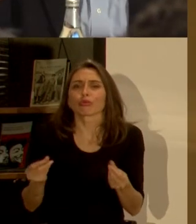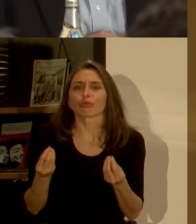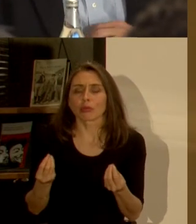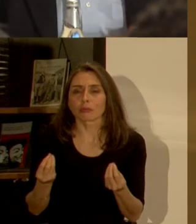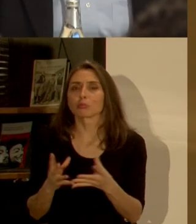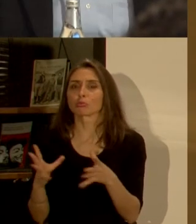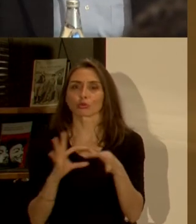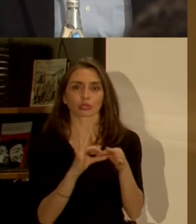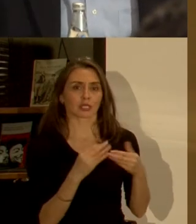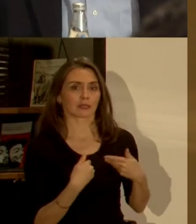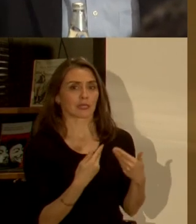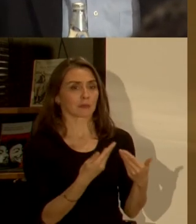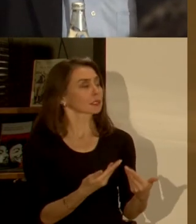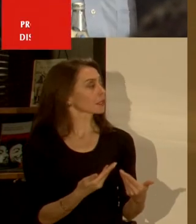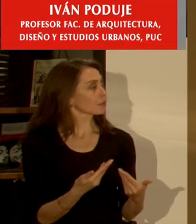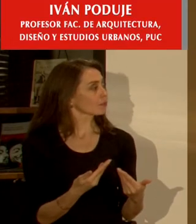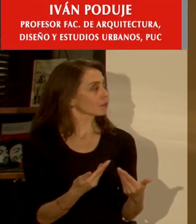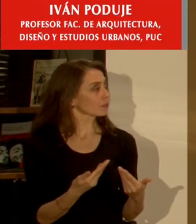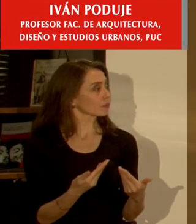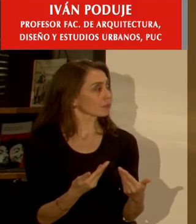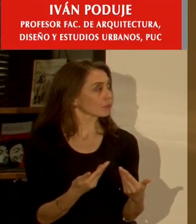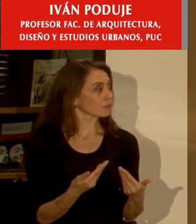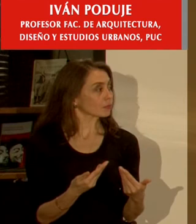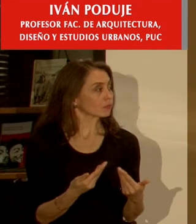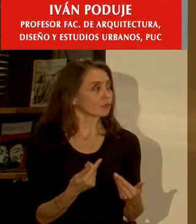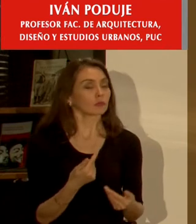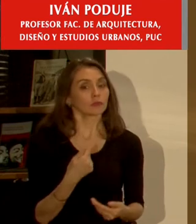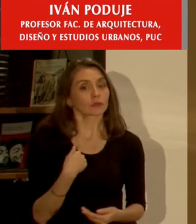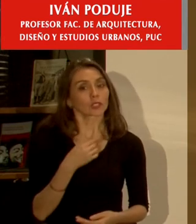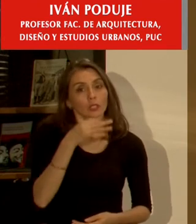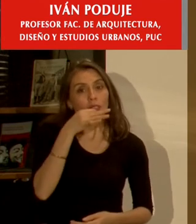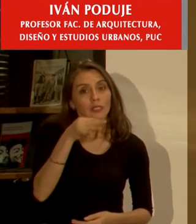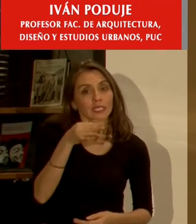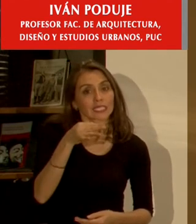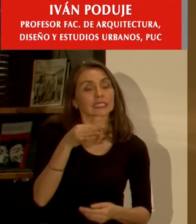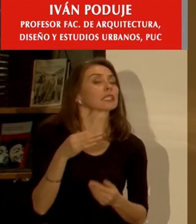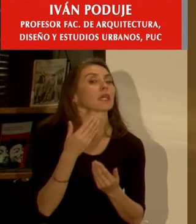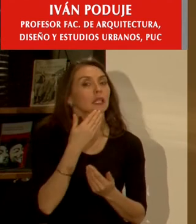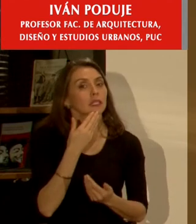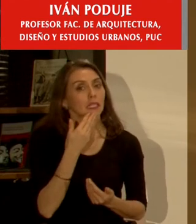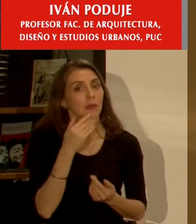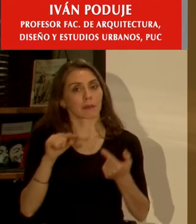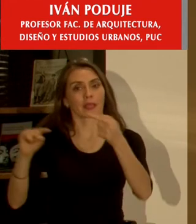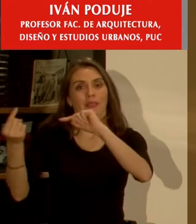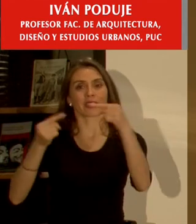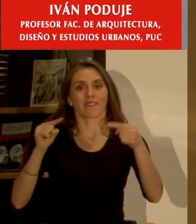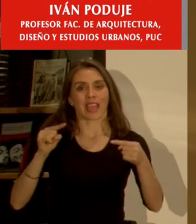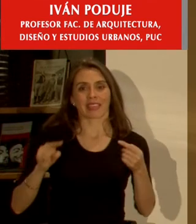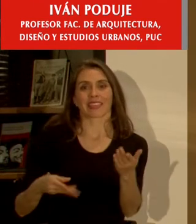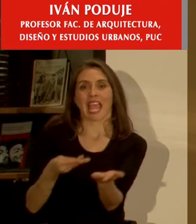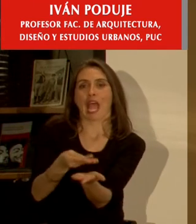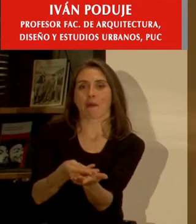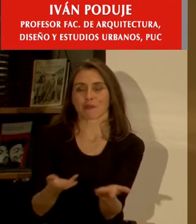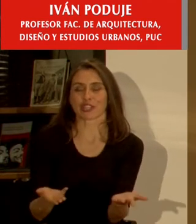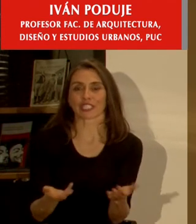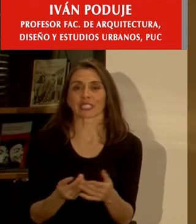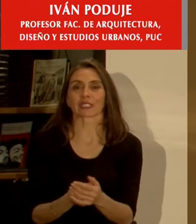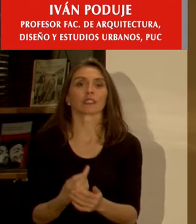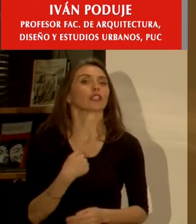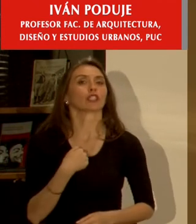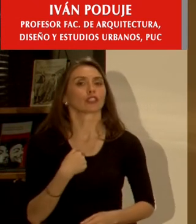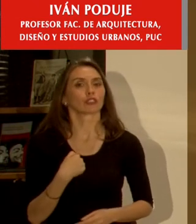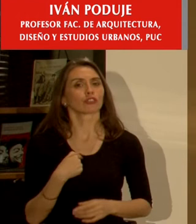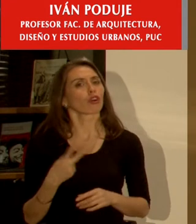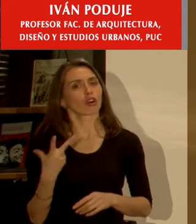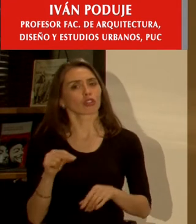bueno muchas gracias por la invitación primero quisiera hacer un matiz para poner un poco de pimienta también en el debate porque si no yo estoy